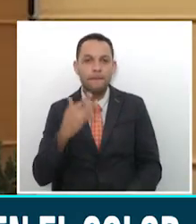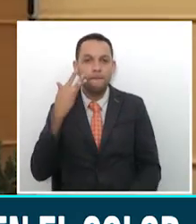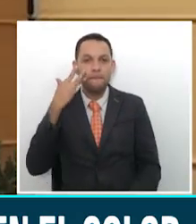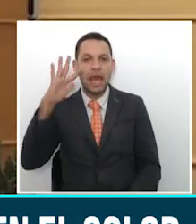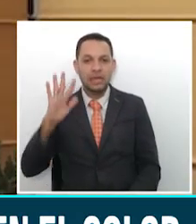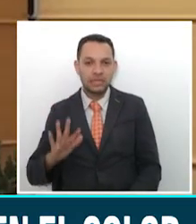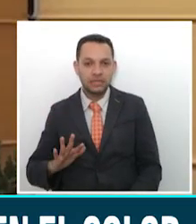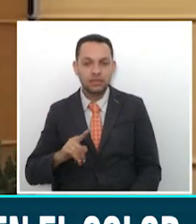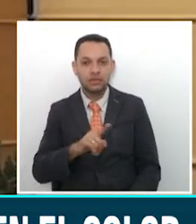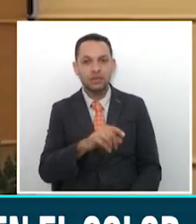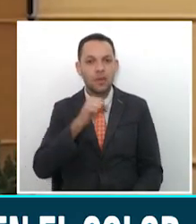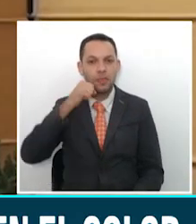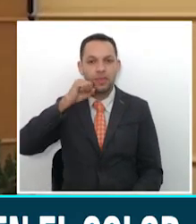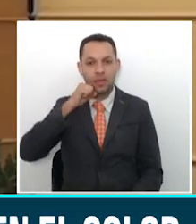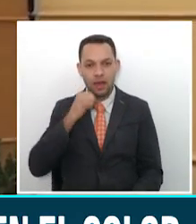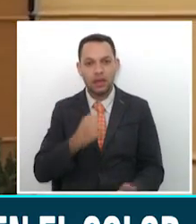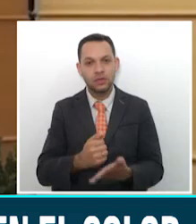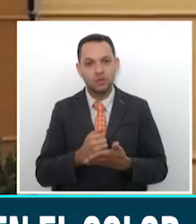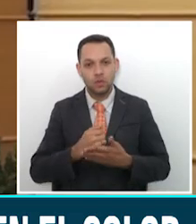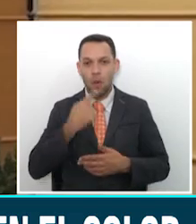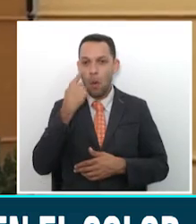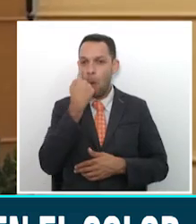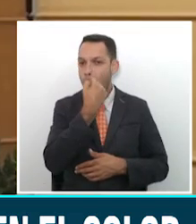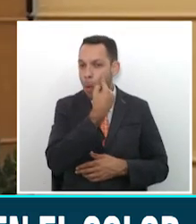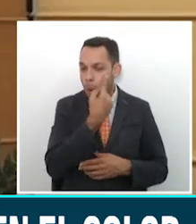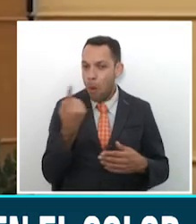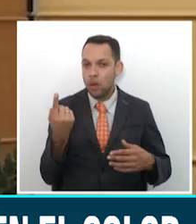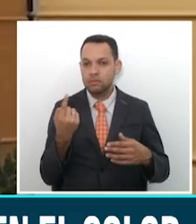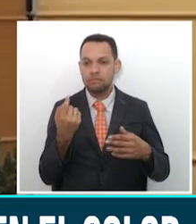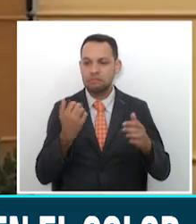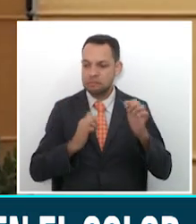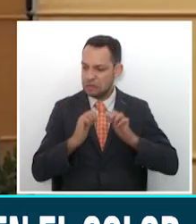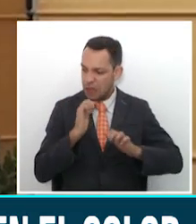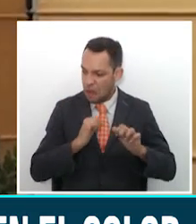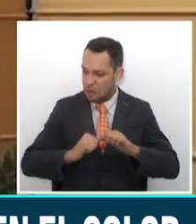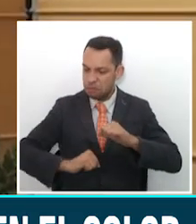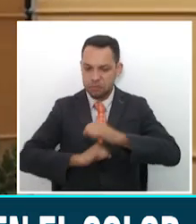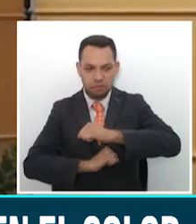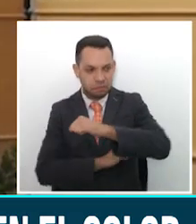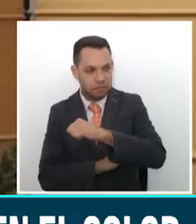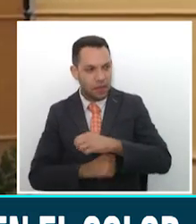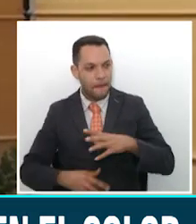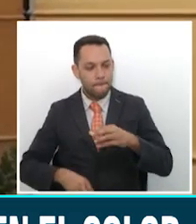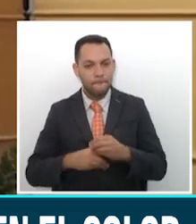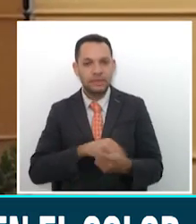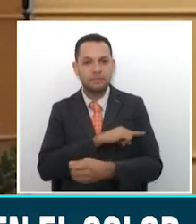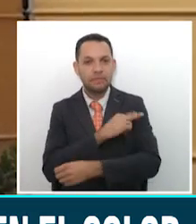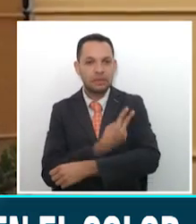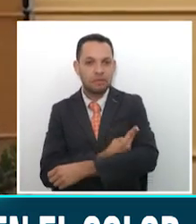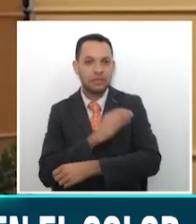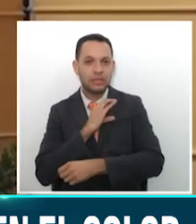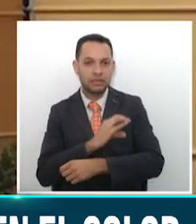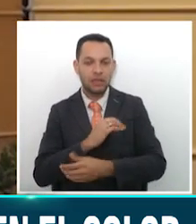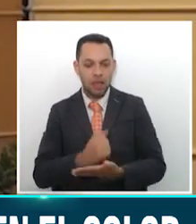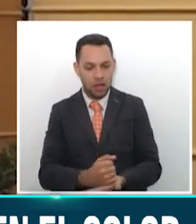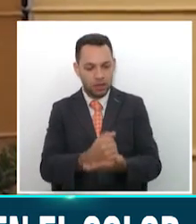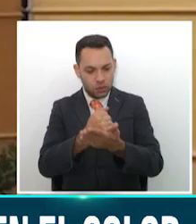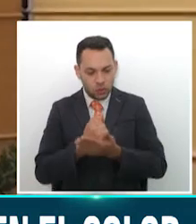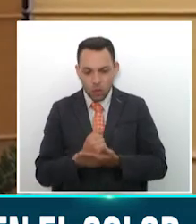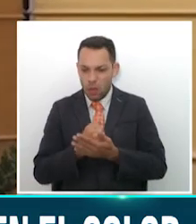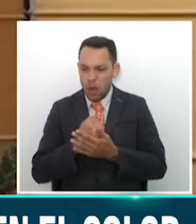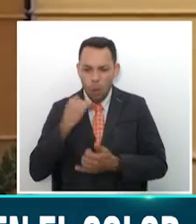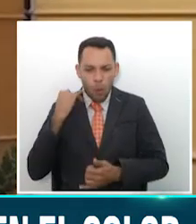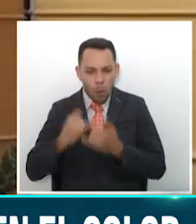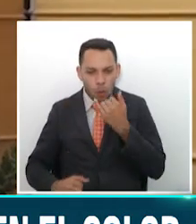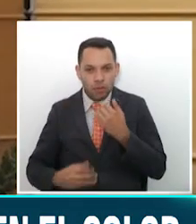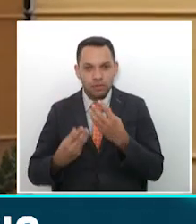ayudan a la vista, a mantener nuestro sistema inmune fuerte y contienen vitamina C. Y finalmente, las frutas